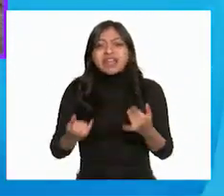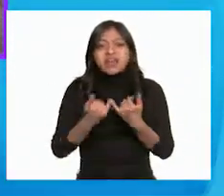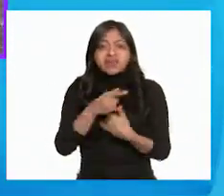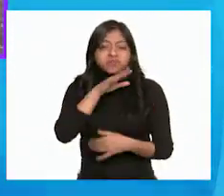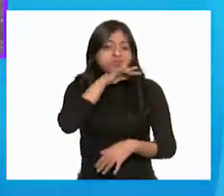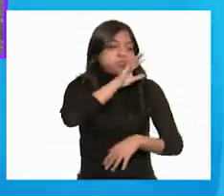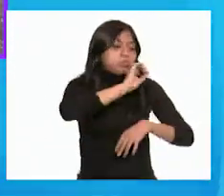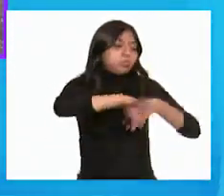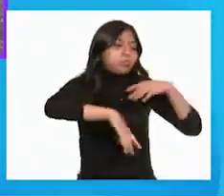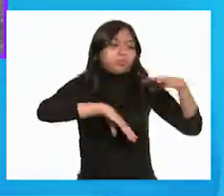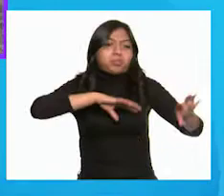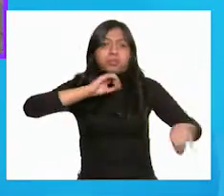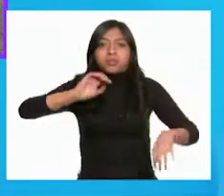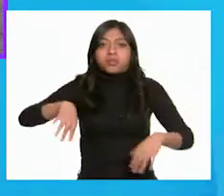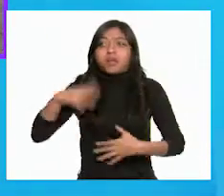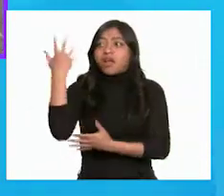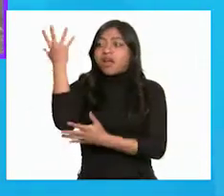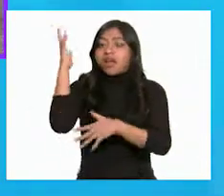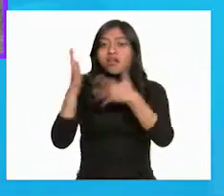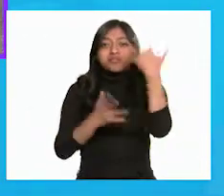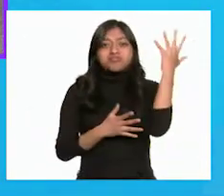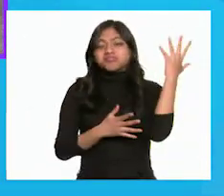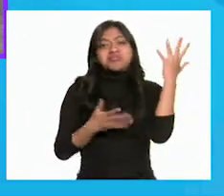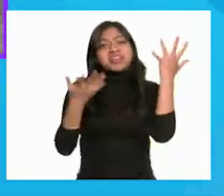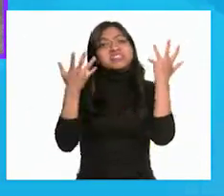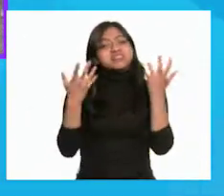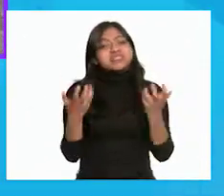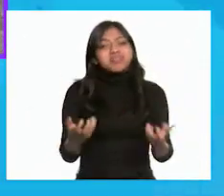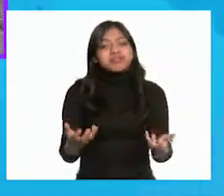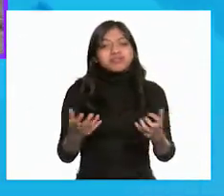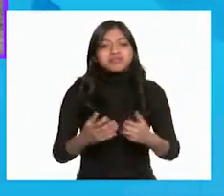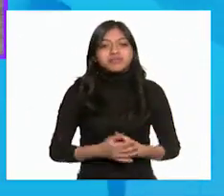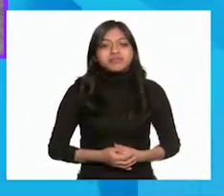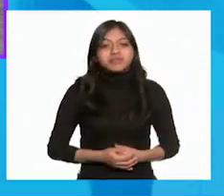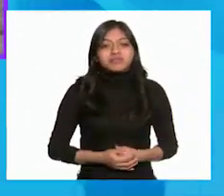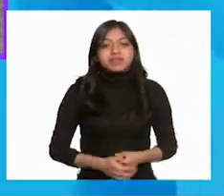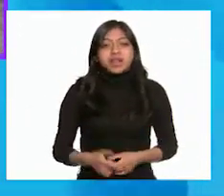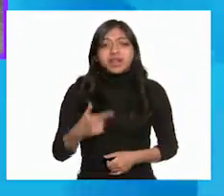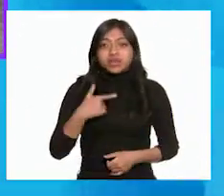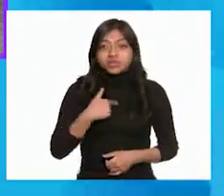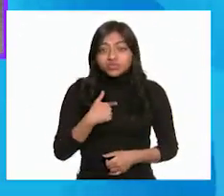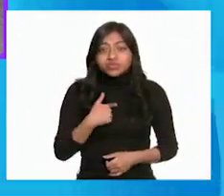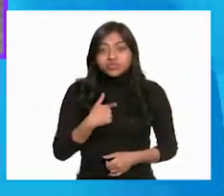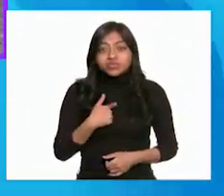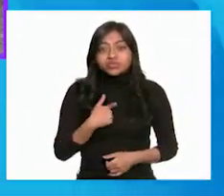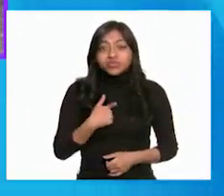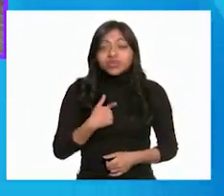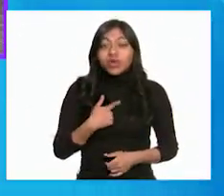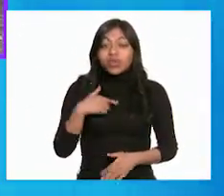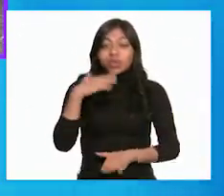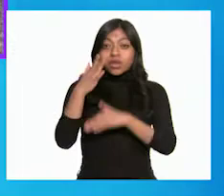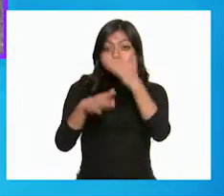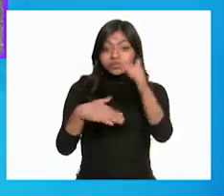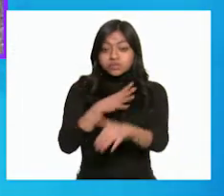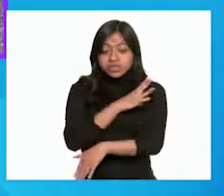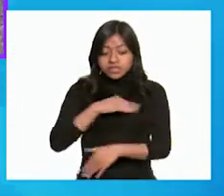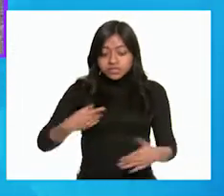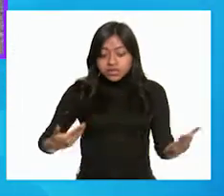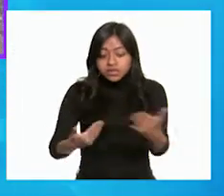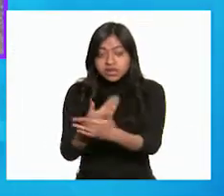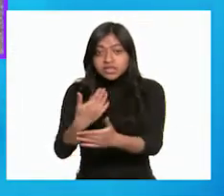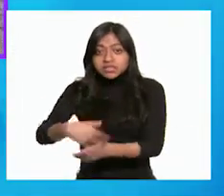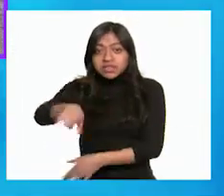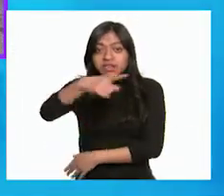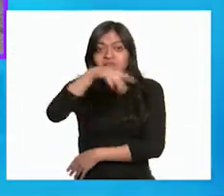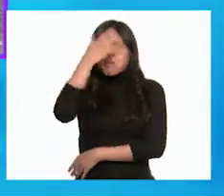basura y ya no hay tantos árboles. Yo no quiero que mis hijos no conozcan un